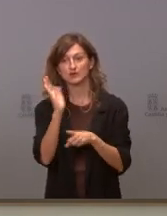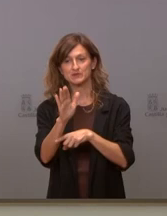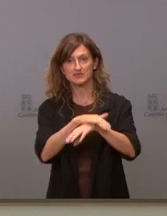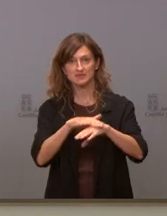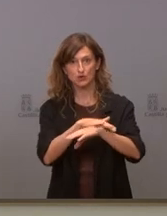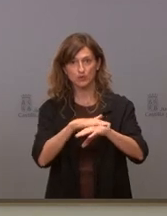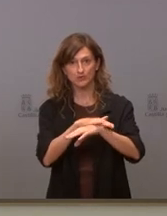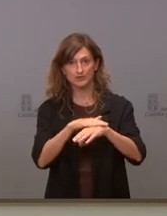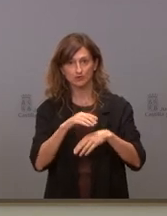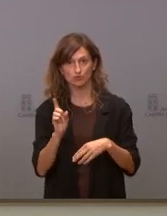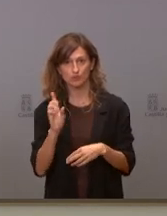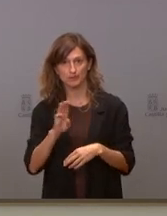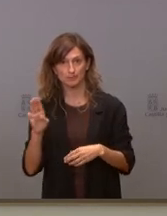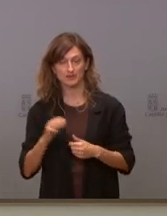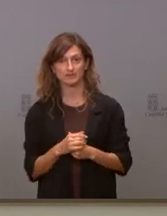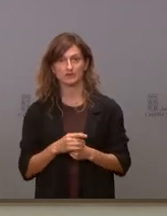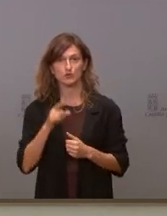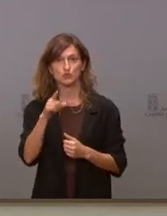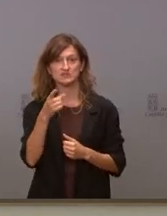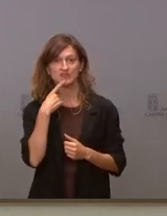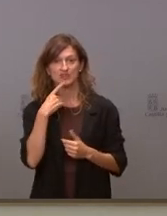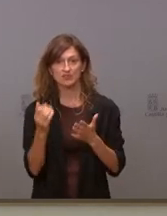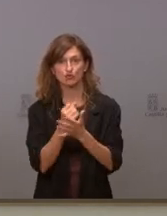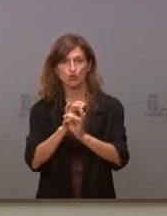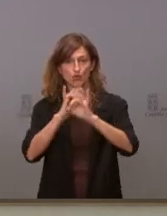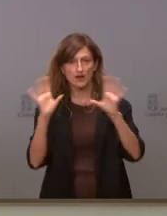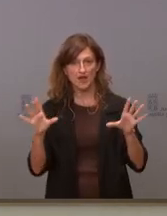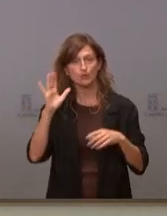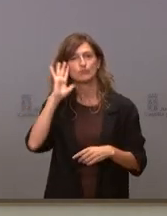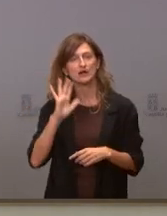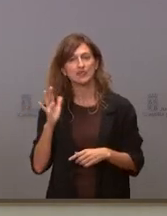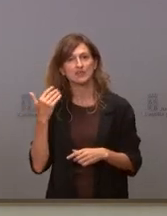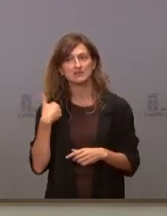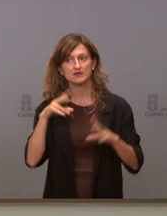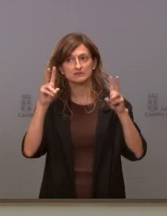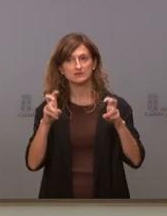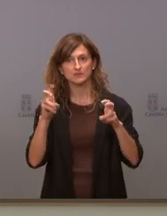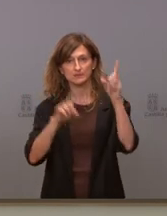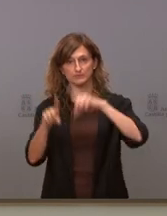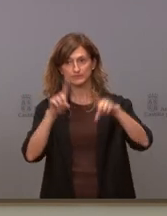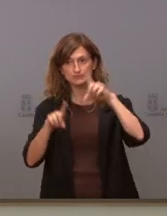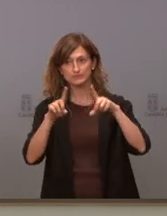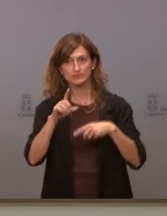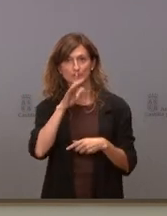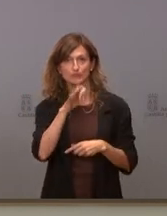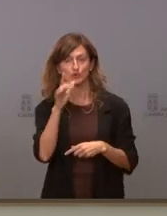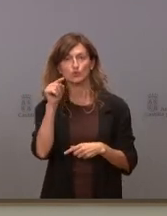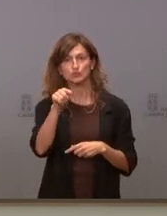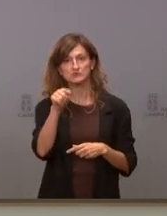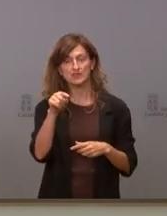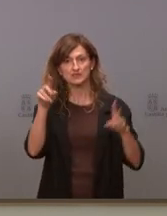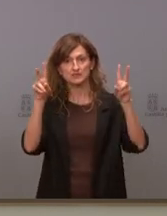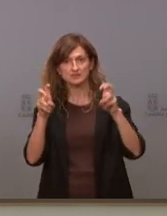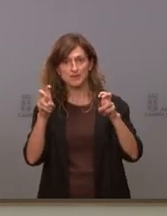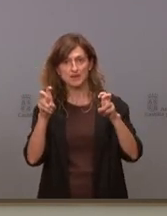no del Partido Popular. Nos dice que han aclarado todo y que parece que es ahí donde está el kit de la cuestión por lo que a usted